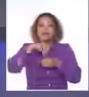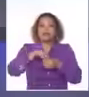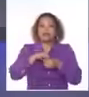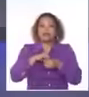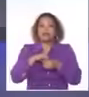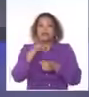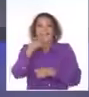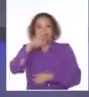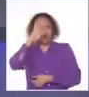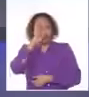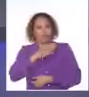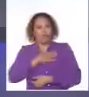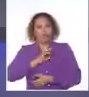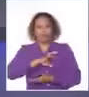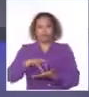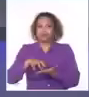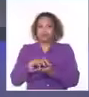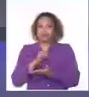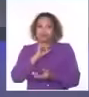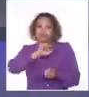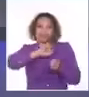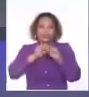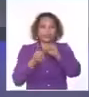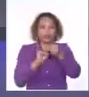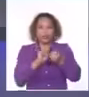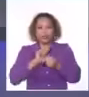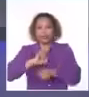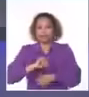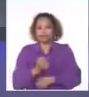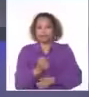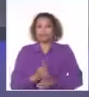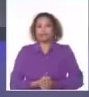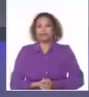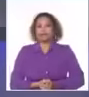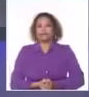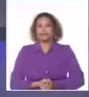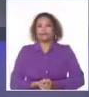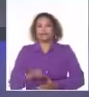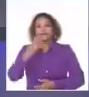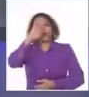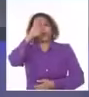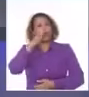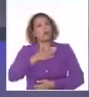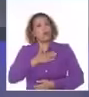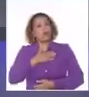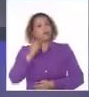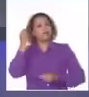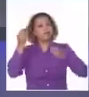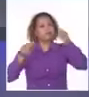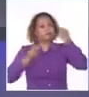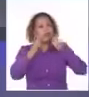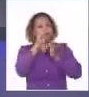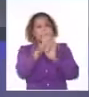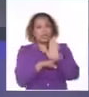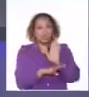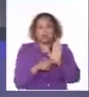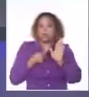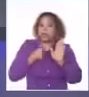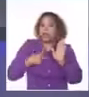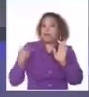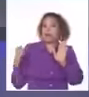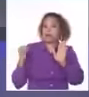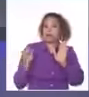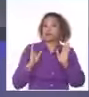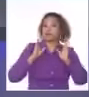país con fines políticos de dominación. El gobierno cubano estudiará estas medidas y si no violan la legislación nacional